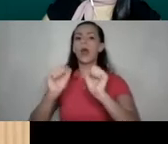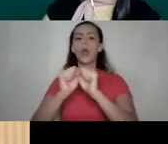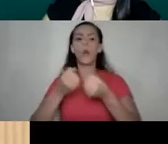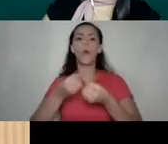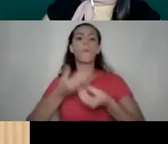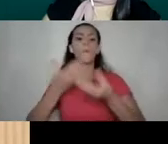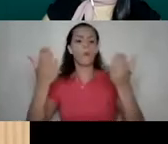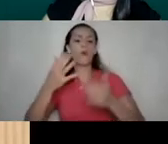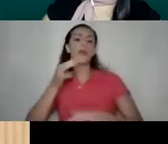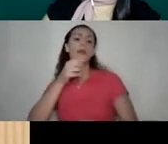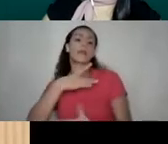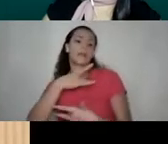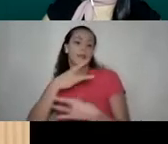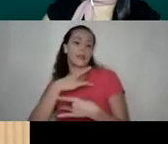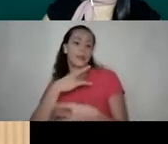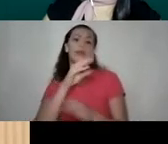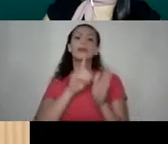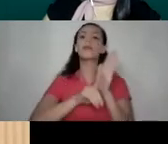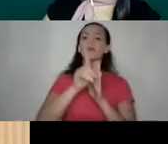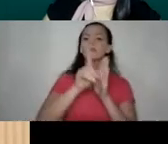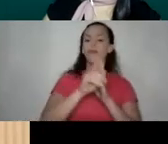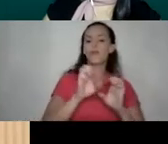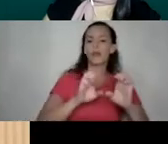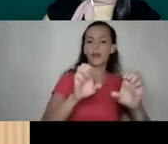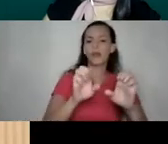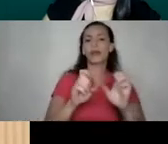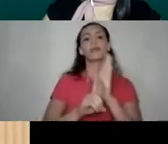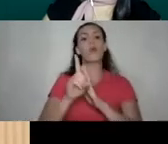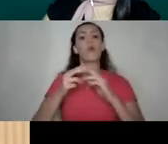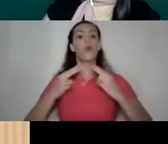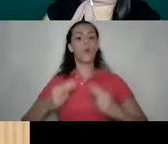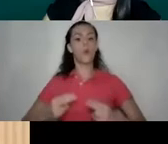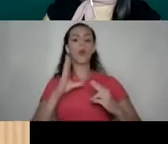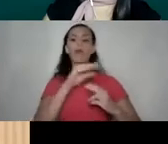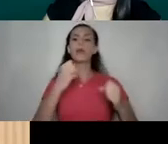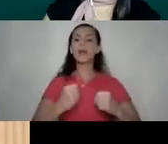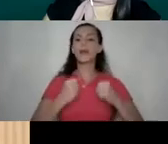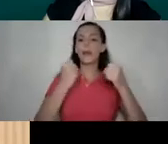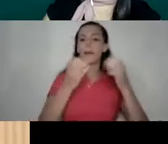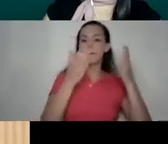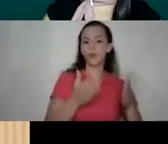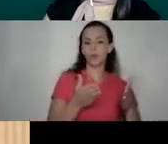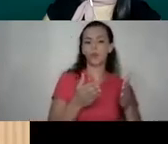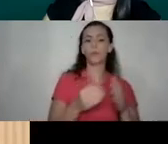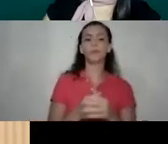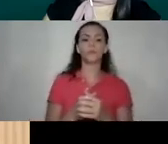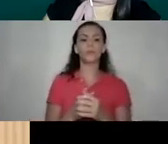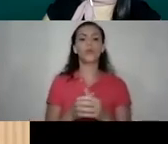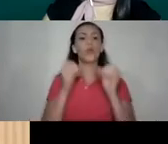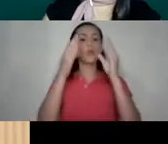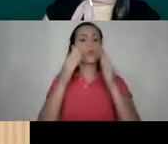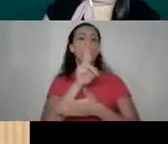interés y desarrollo de estrategias de desarrollo humano y empoderamiento, docente universitaria y